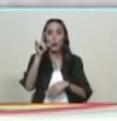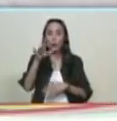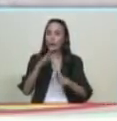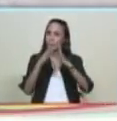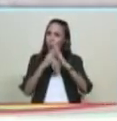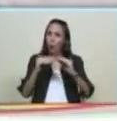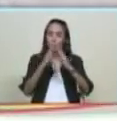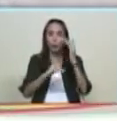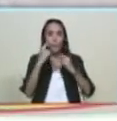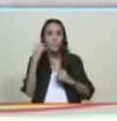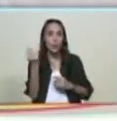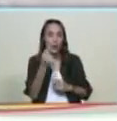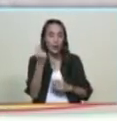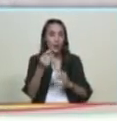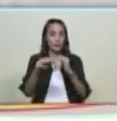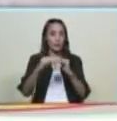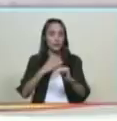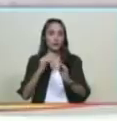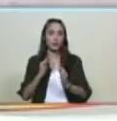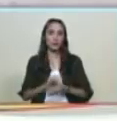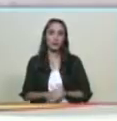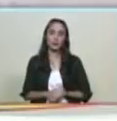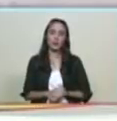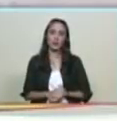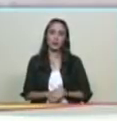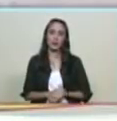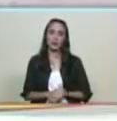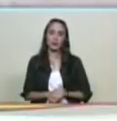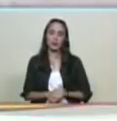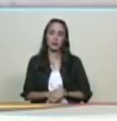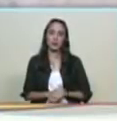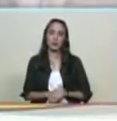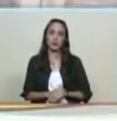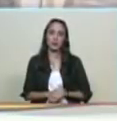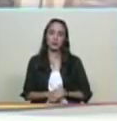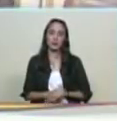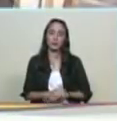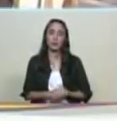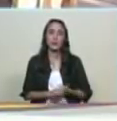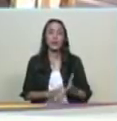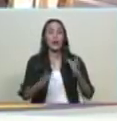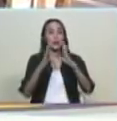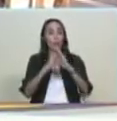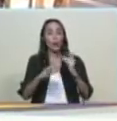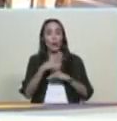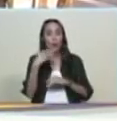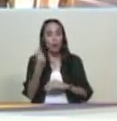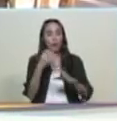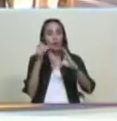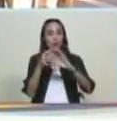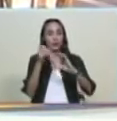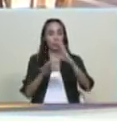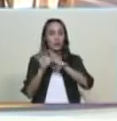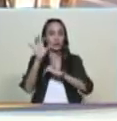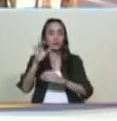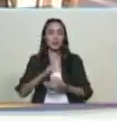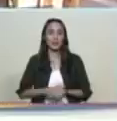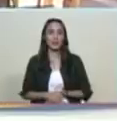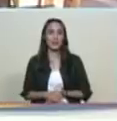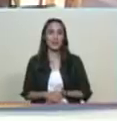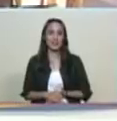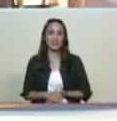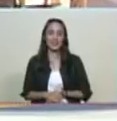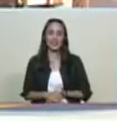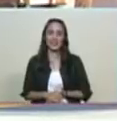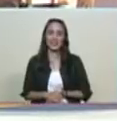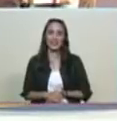todo el mundo pendiente del mensajito solo para jóvenes los chamos del carnet de la patria y las chamas del carnet de la patria